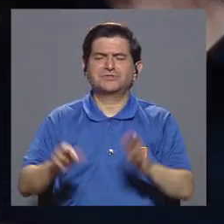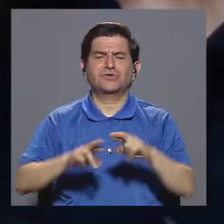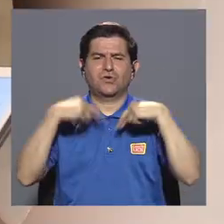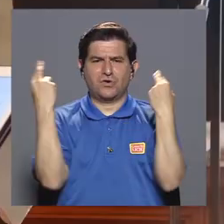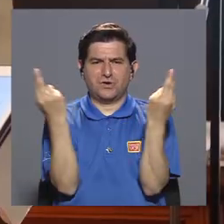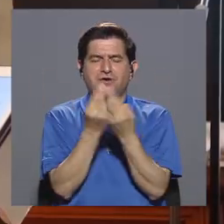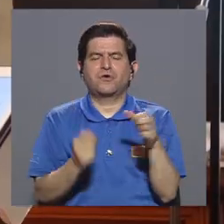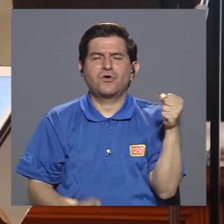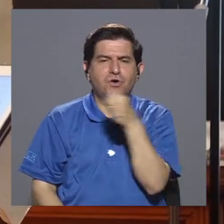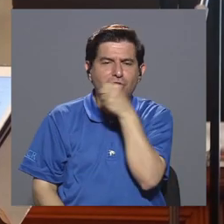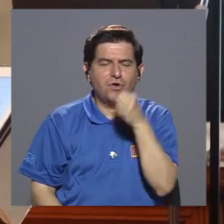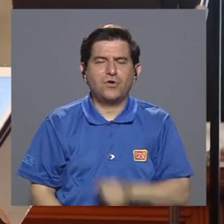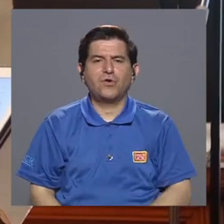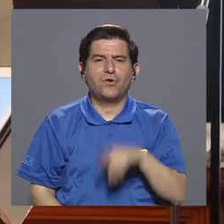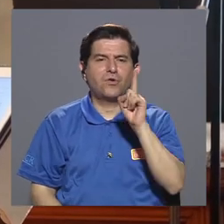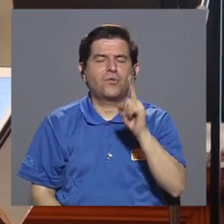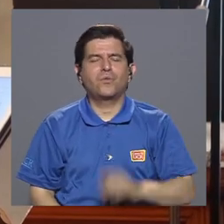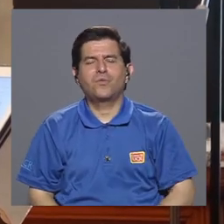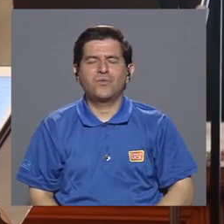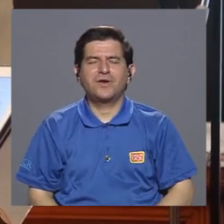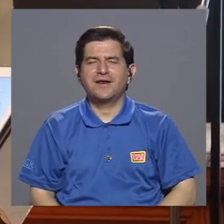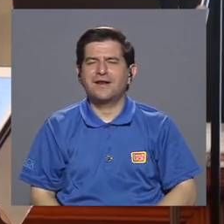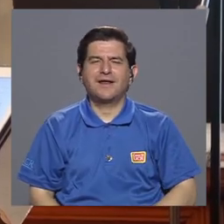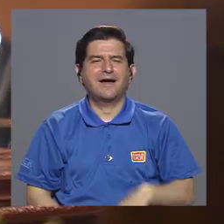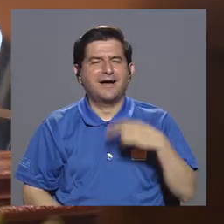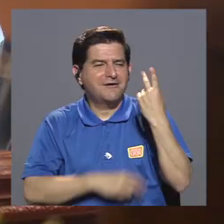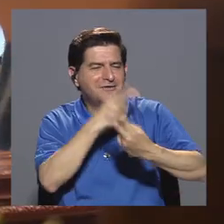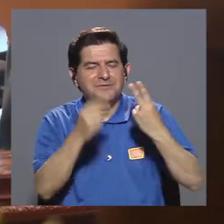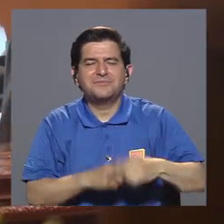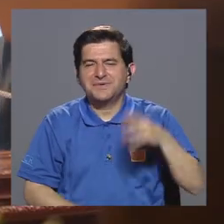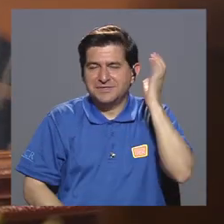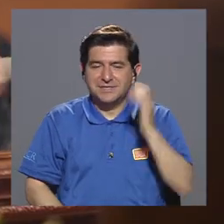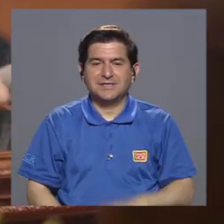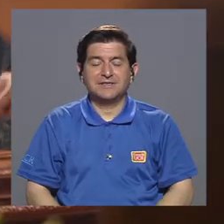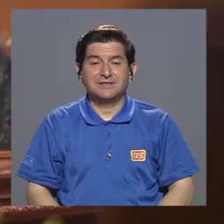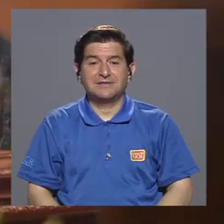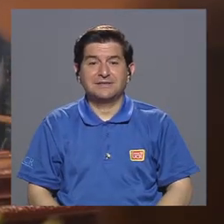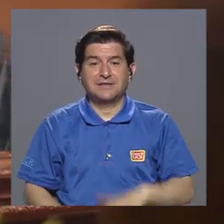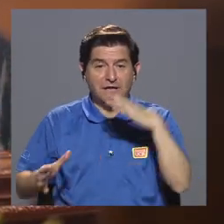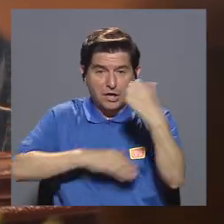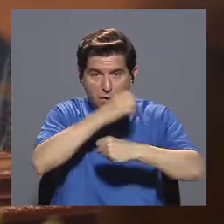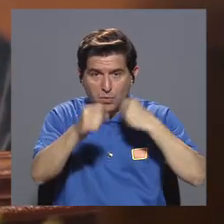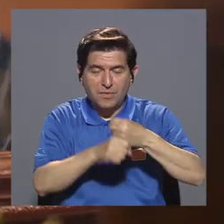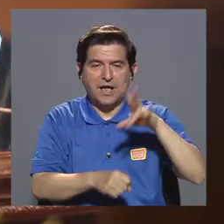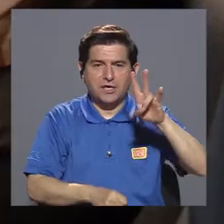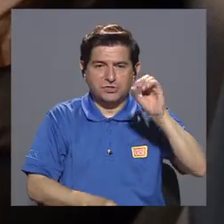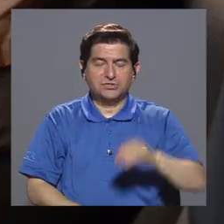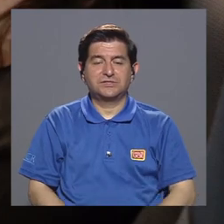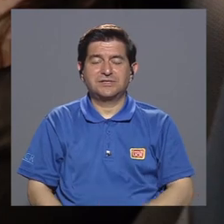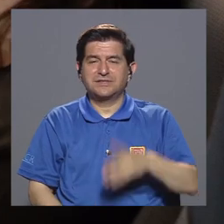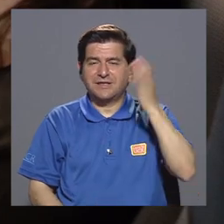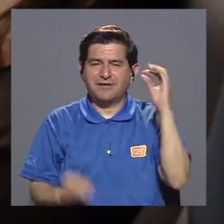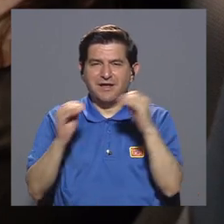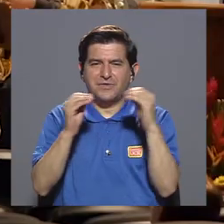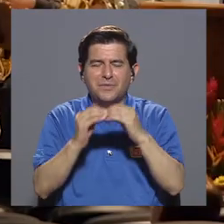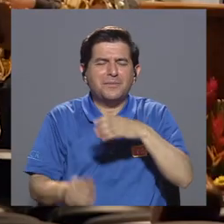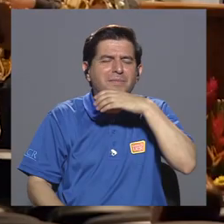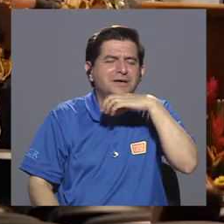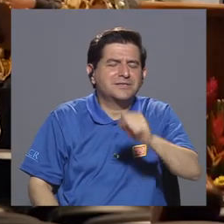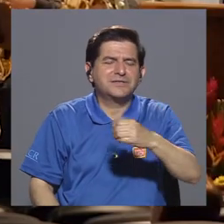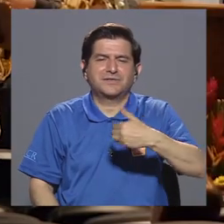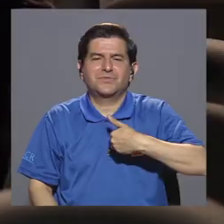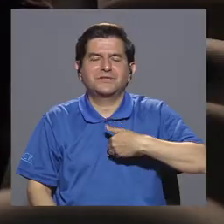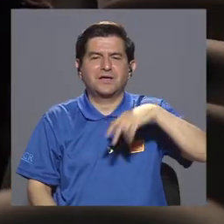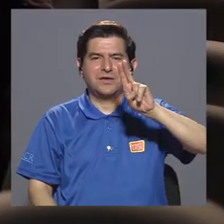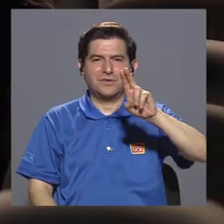general, se reunieron en el concierto Una Aventura Radiofónica para celebrar el aniversario número 70 del medio de comunicación más antiguo de la